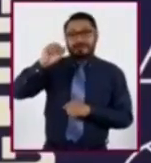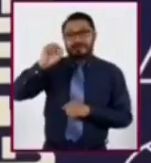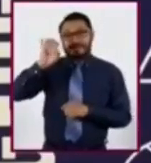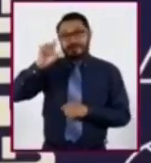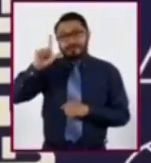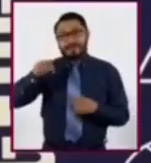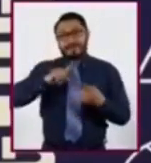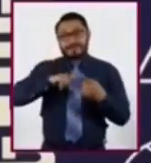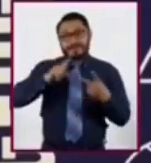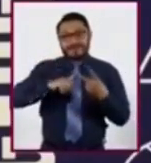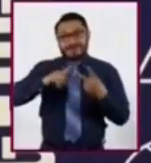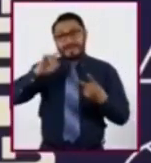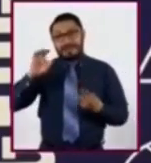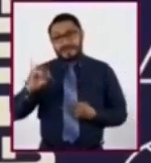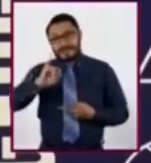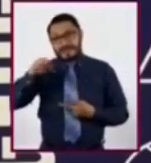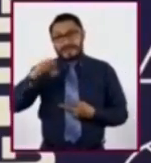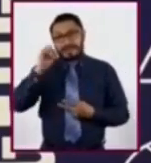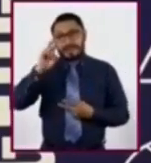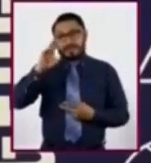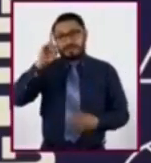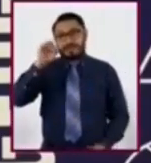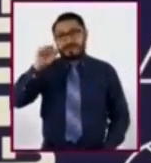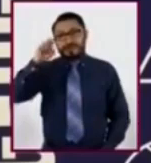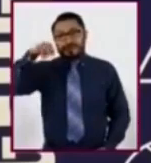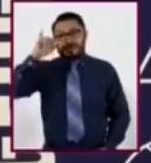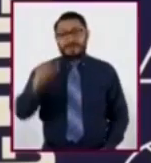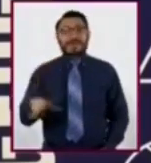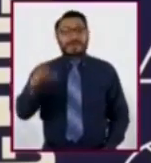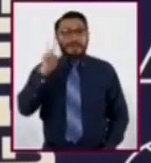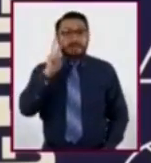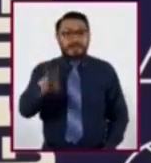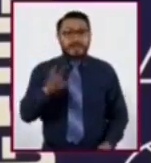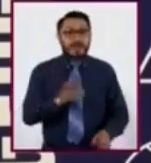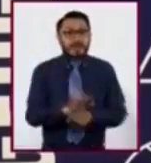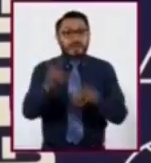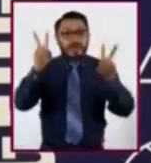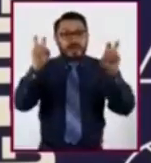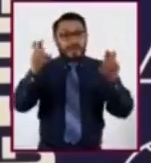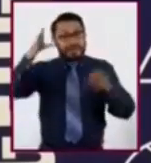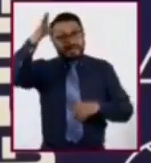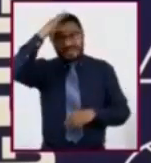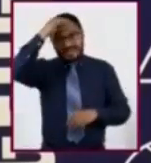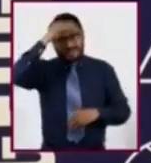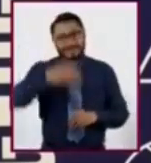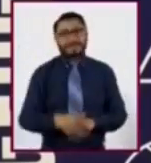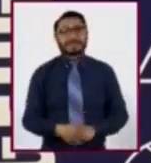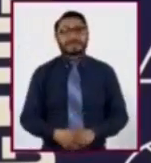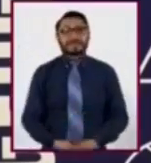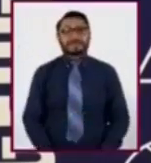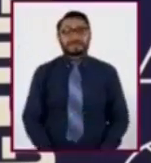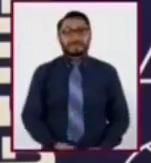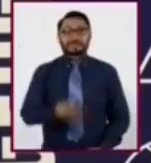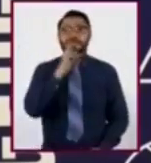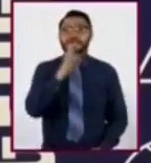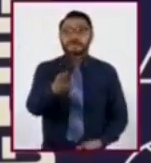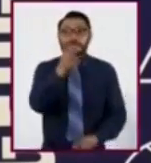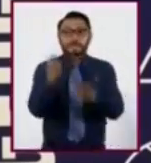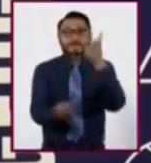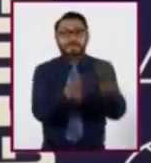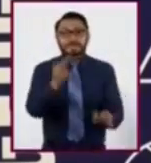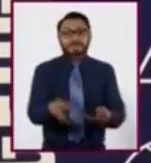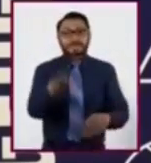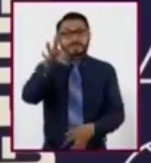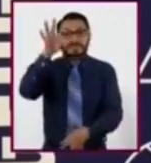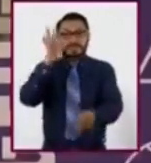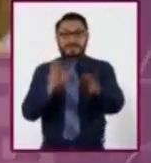Antes de continuar, veamos qué tanto hemos aprendido sobre el tema. ¿Les parece? Contestemos las preguntas siguientes eligiendo